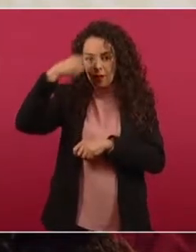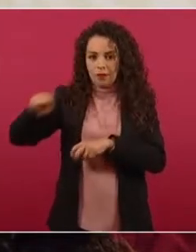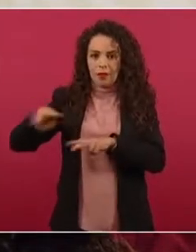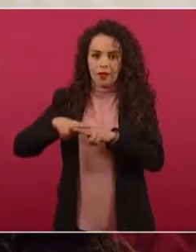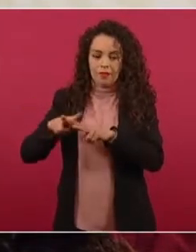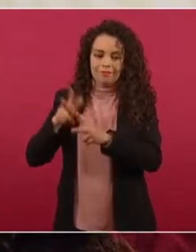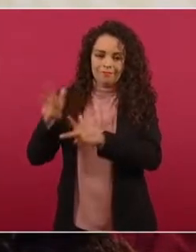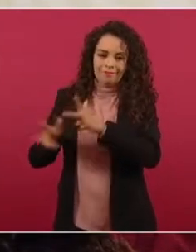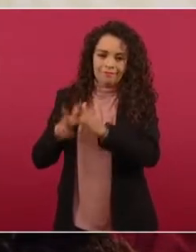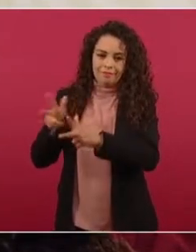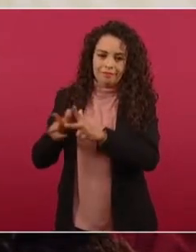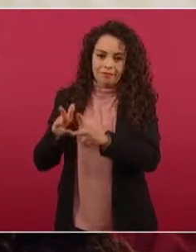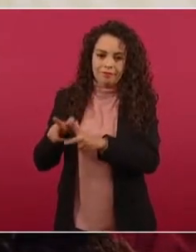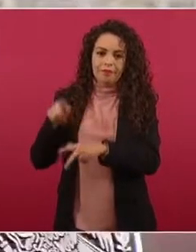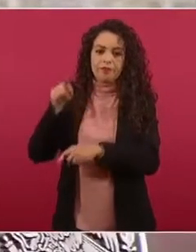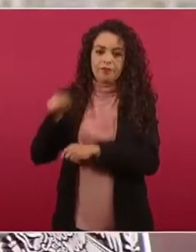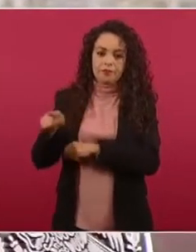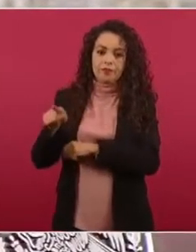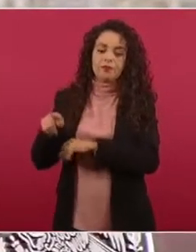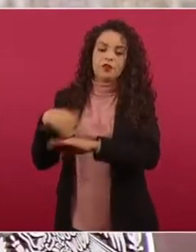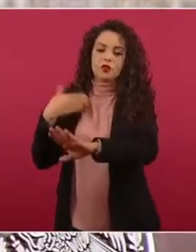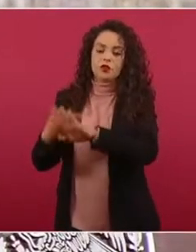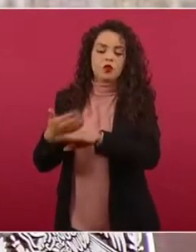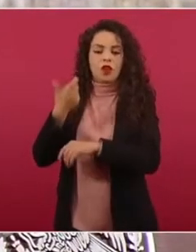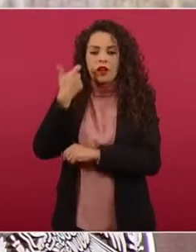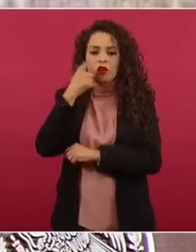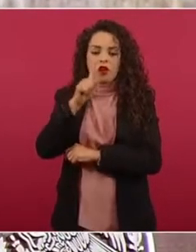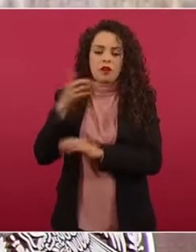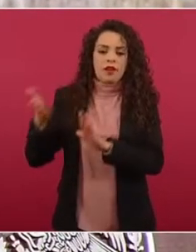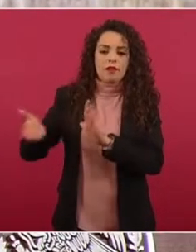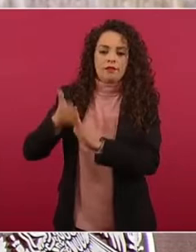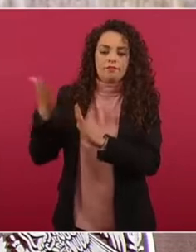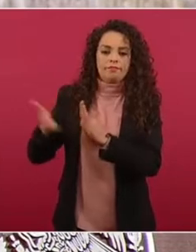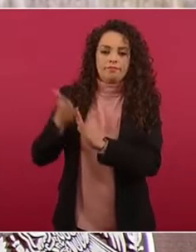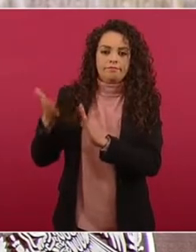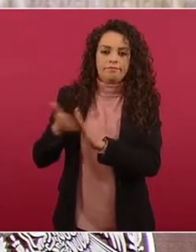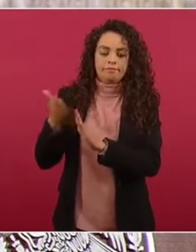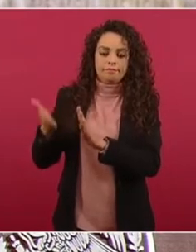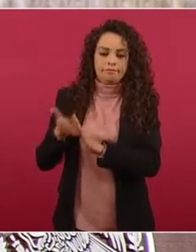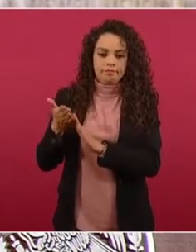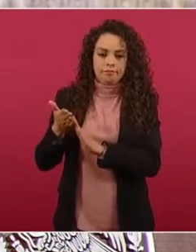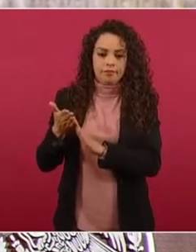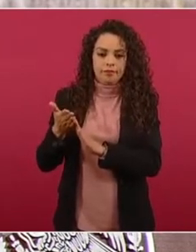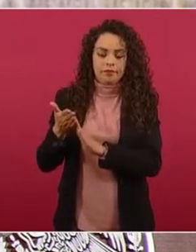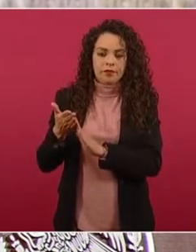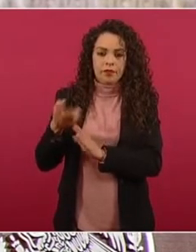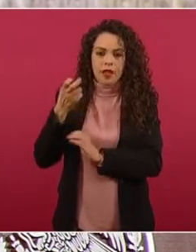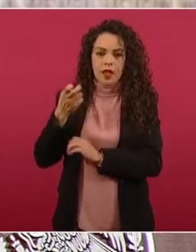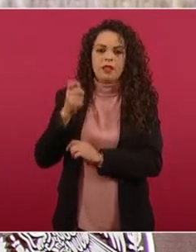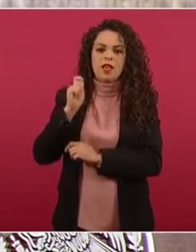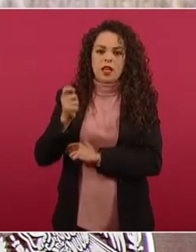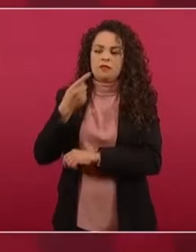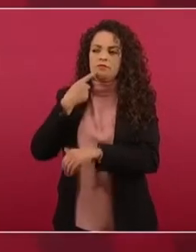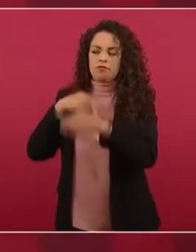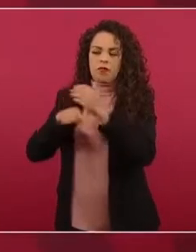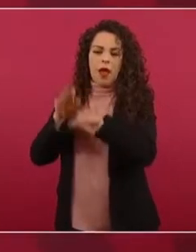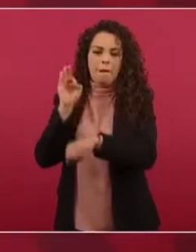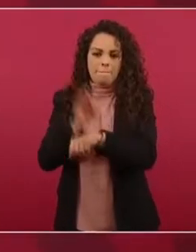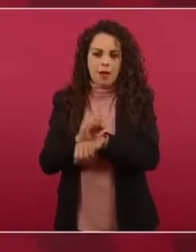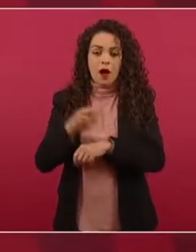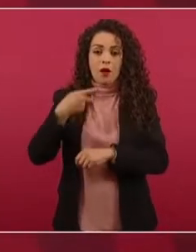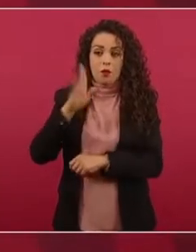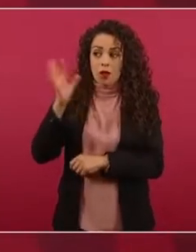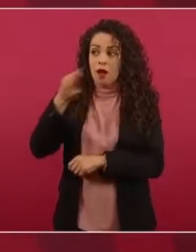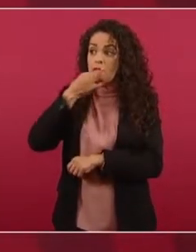contra del Tren Maya. Pero todavía no me ha informado María